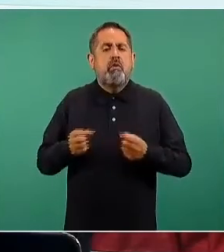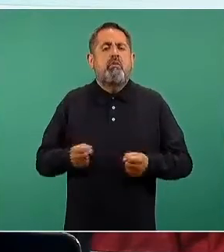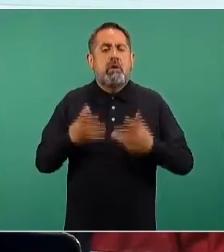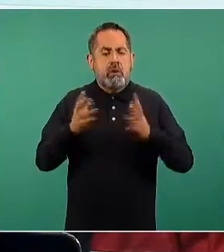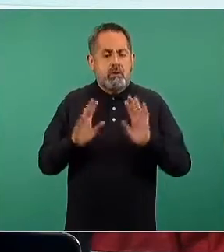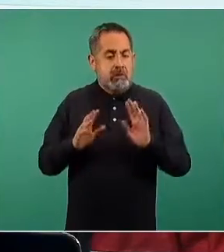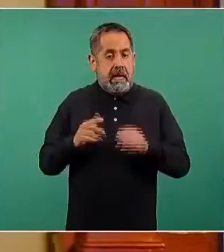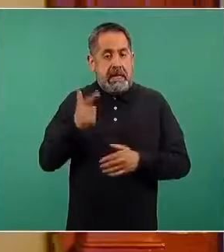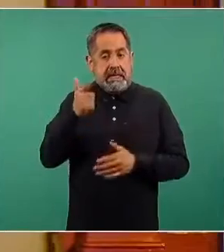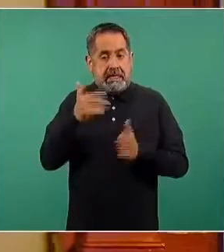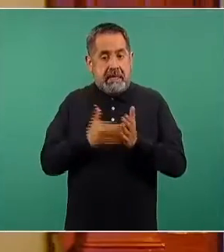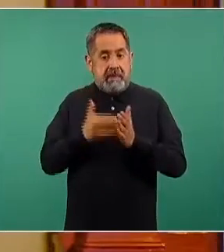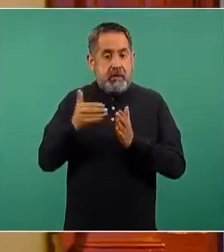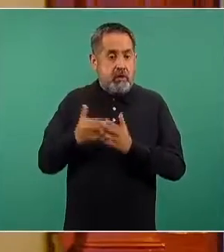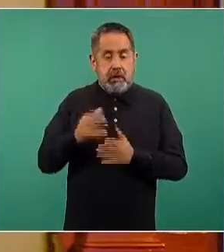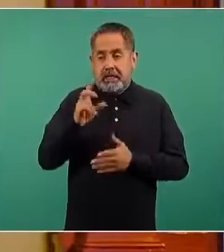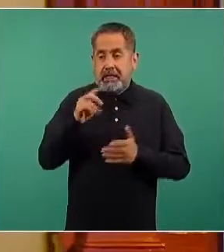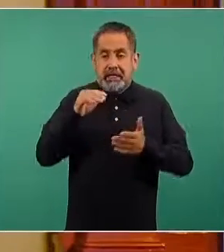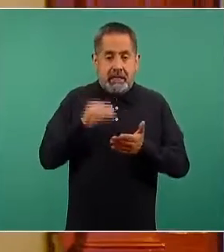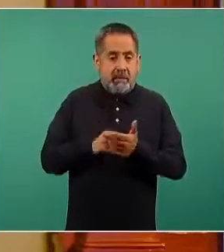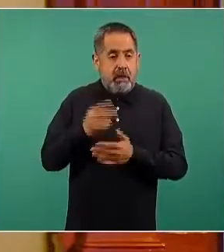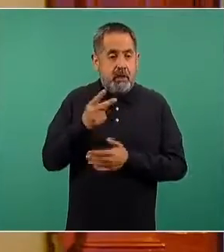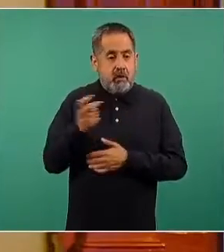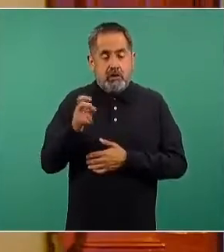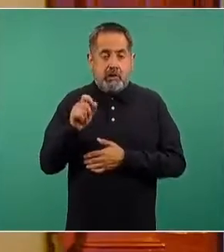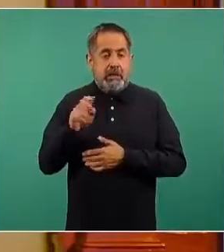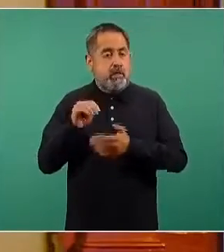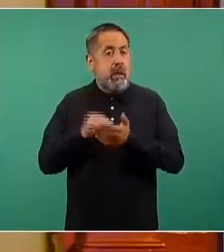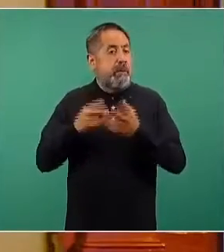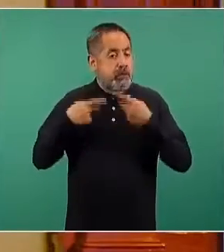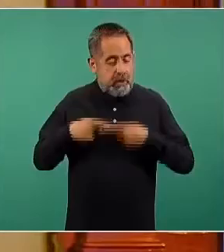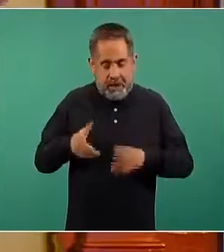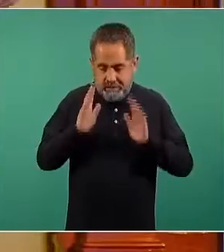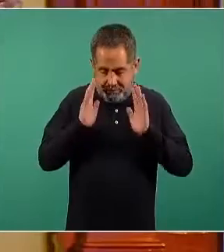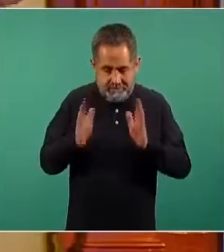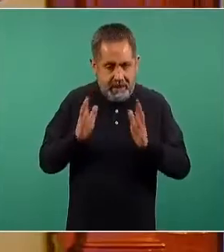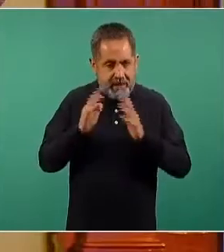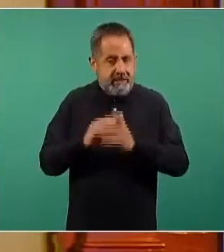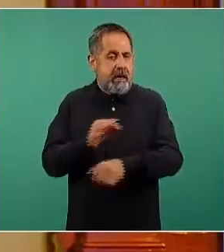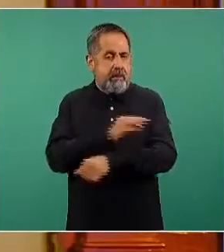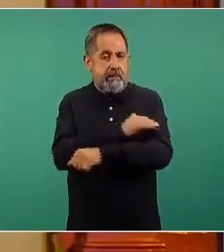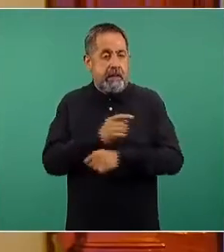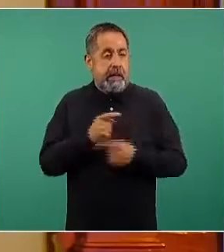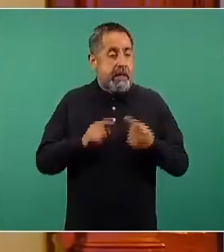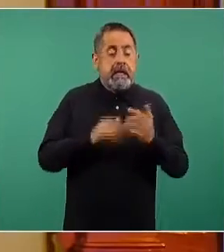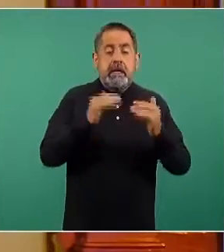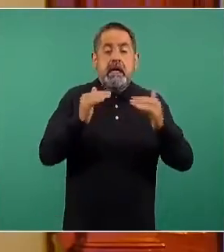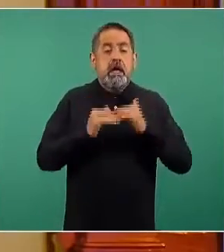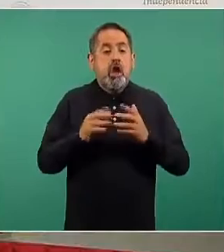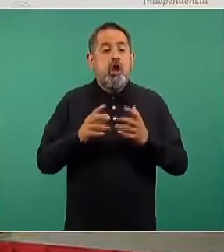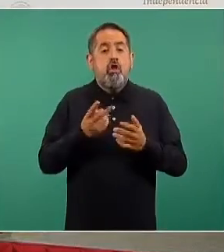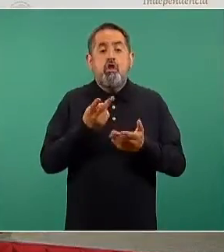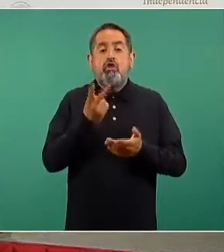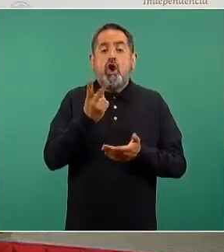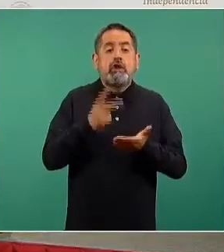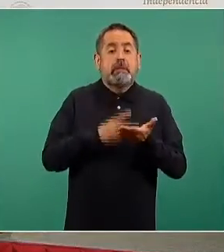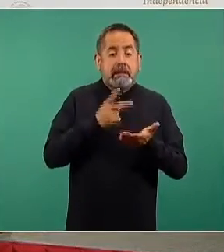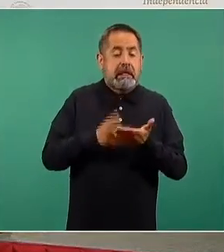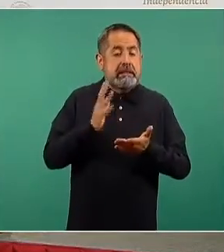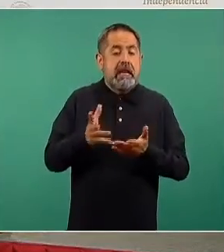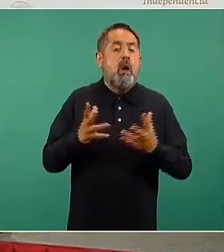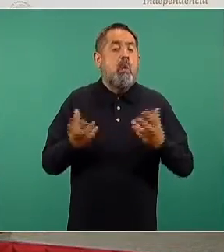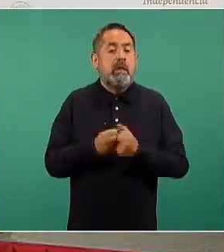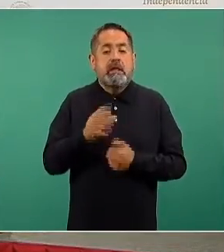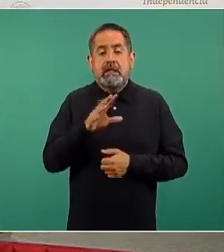esquemas, siete millones treinta mil doscientos diecinueve adultos mayores e inclusive ya con esquemas completos, quinientos noventa seis